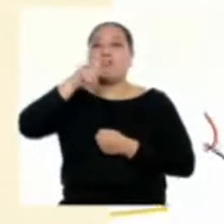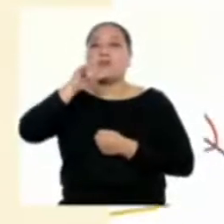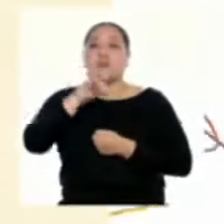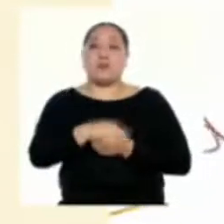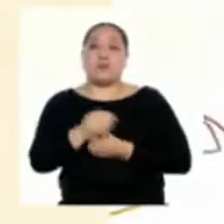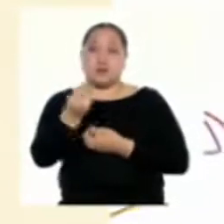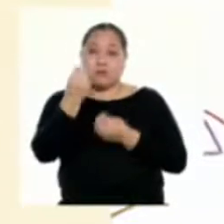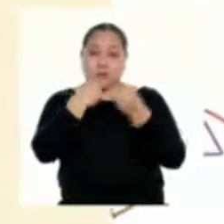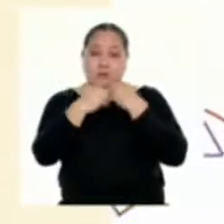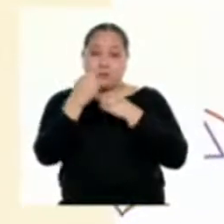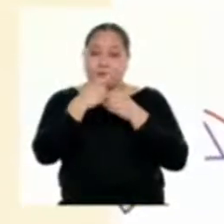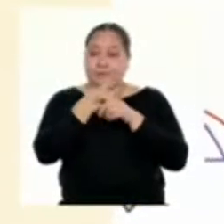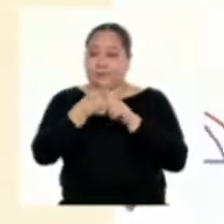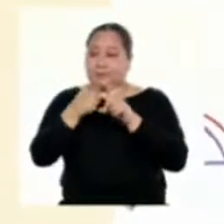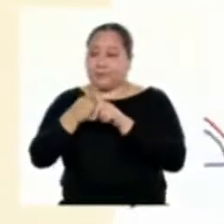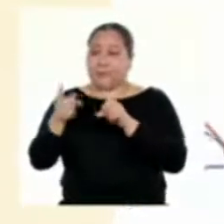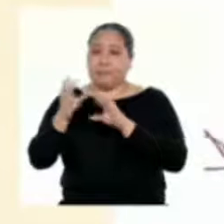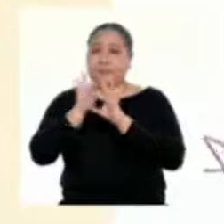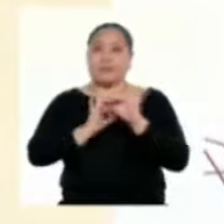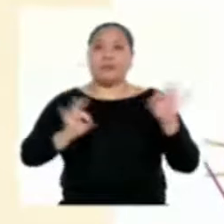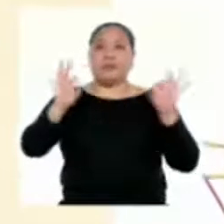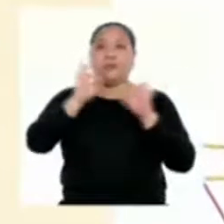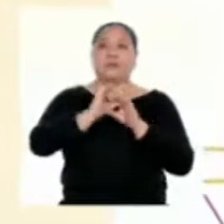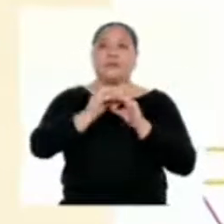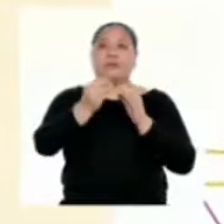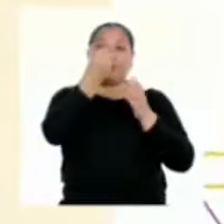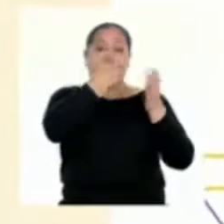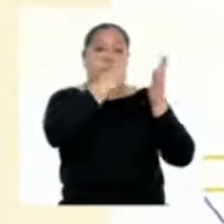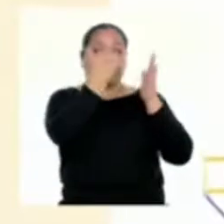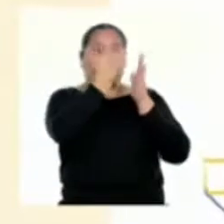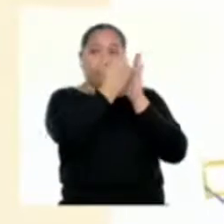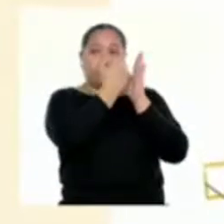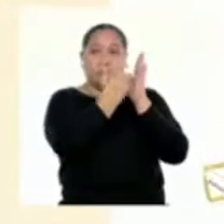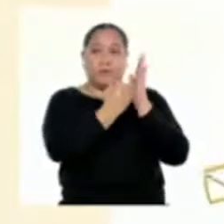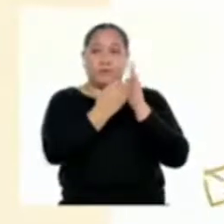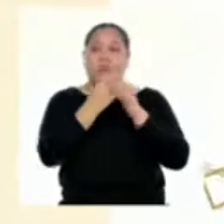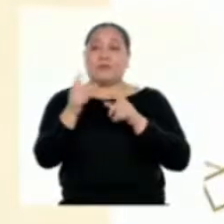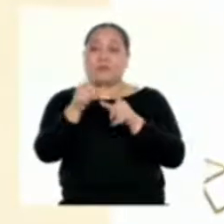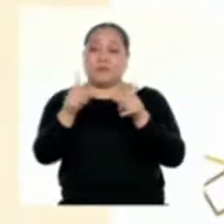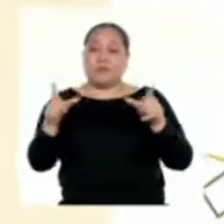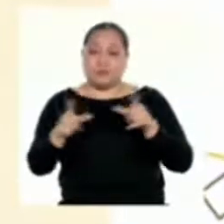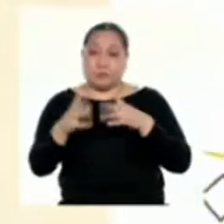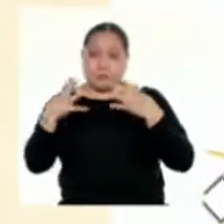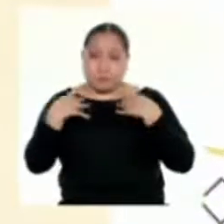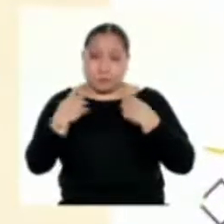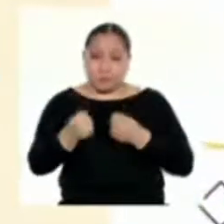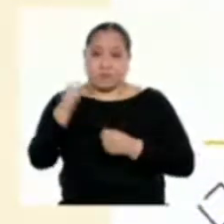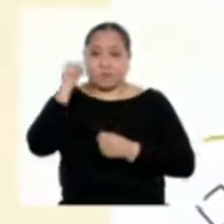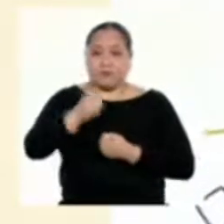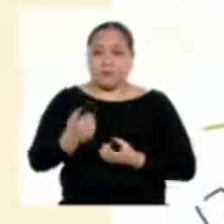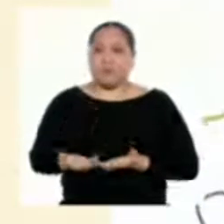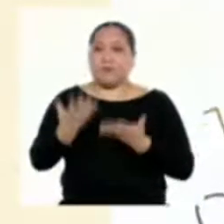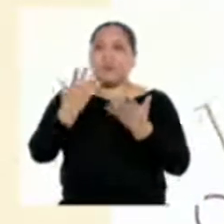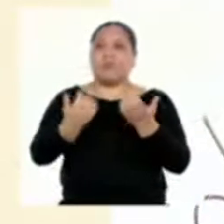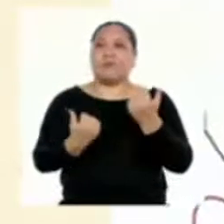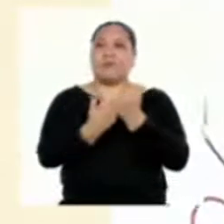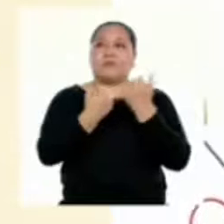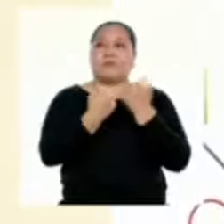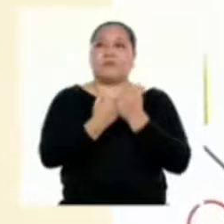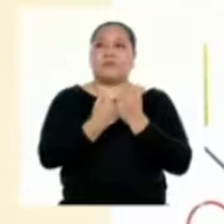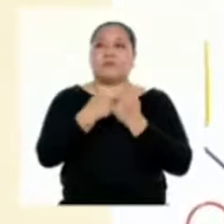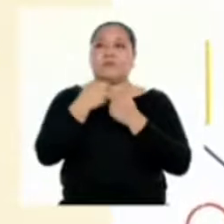imprescindible para que los regímenes alimentarios locales saludables permitan el aporte suficiente de nutrientes